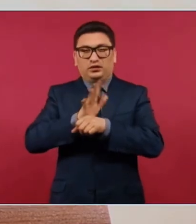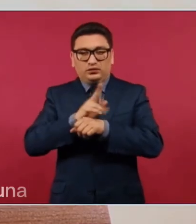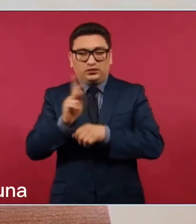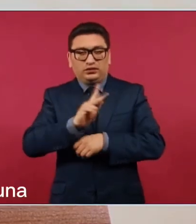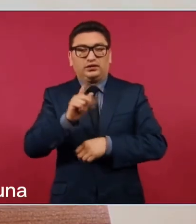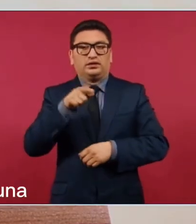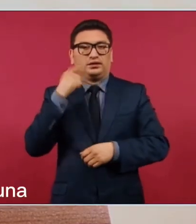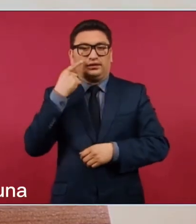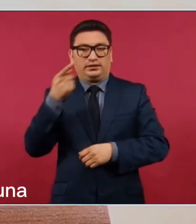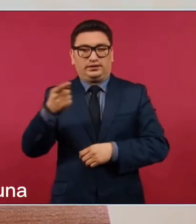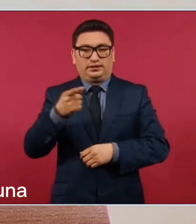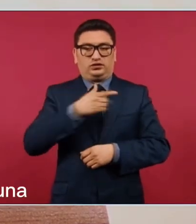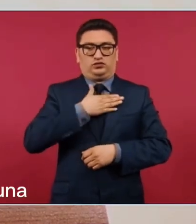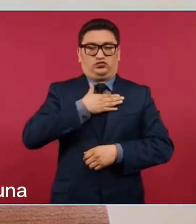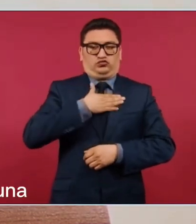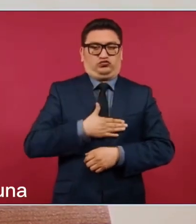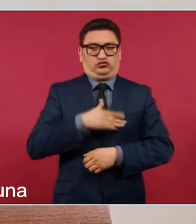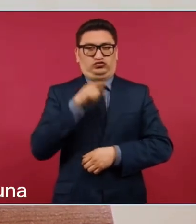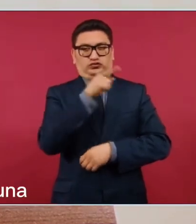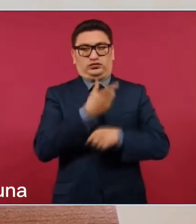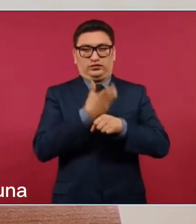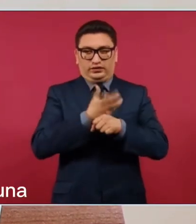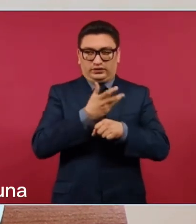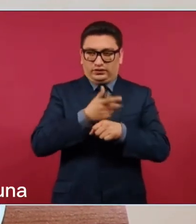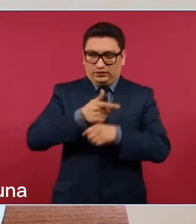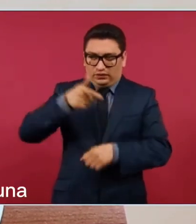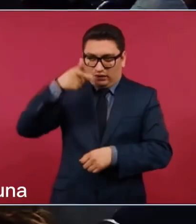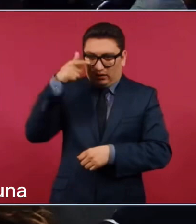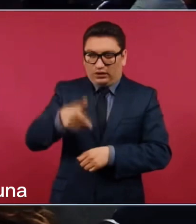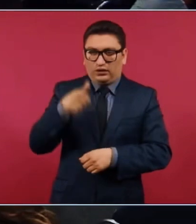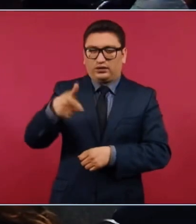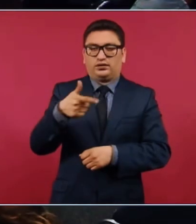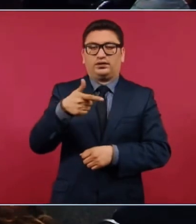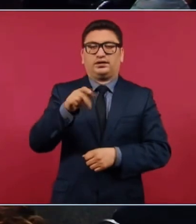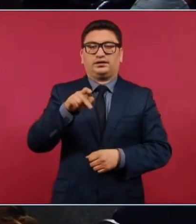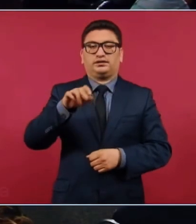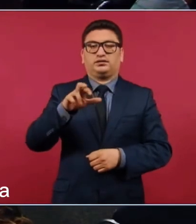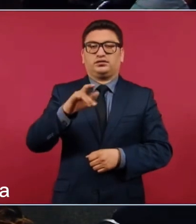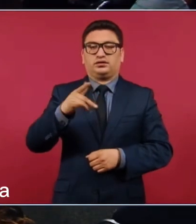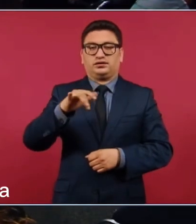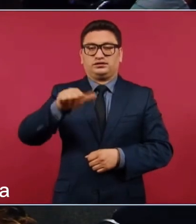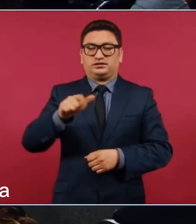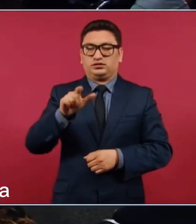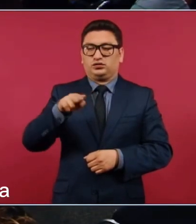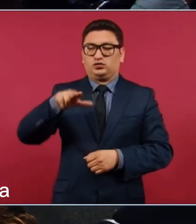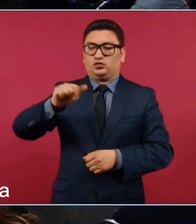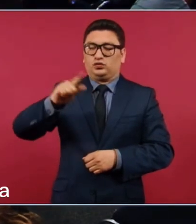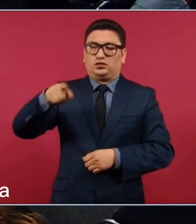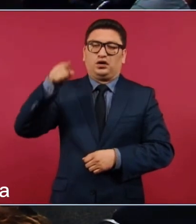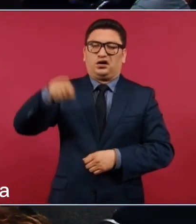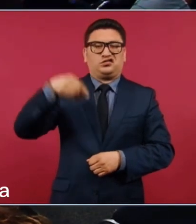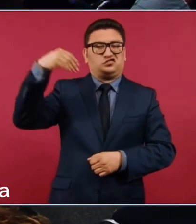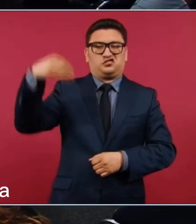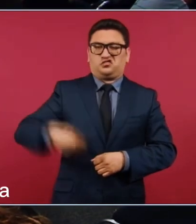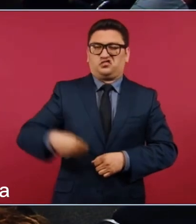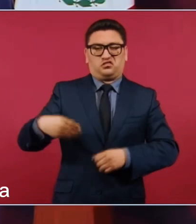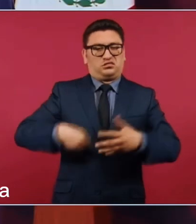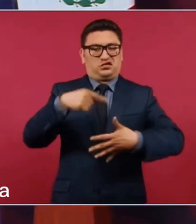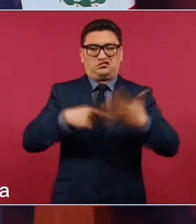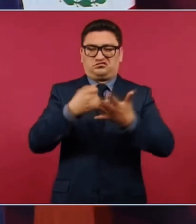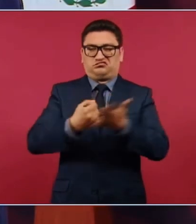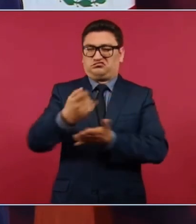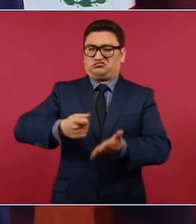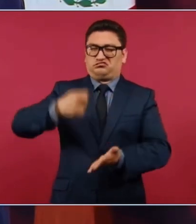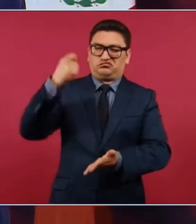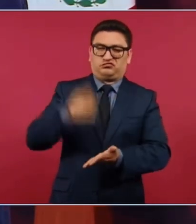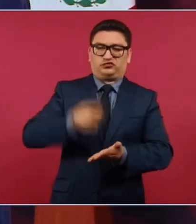Ese ícono de justicia encontró hoy a Genaro García Luna culpable de todos los cargos más allá de toda